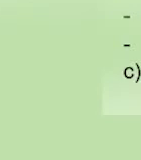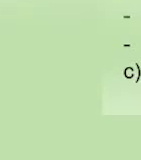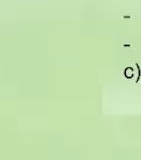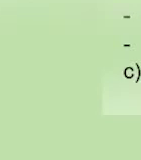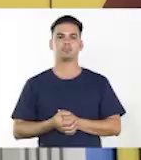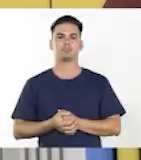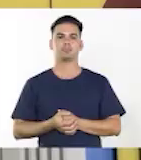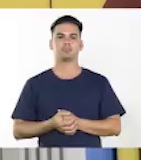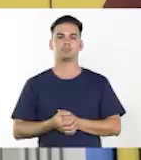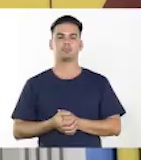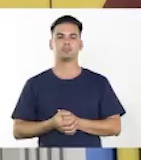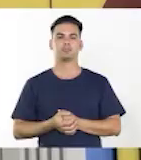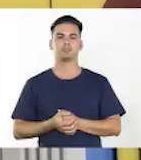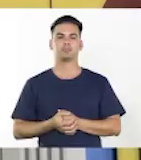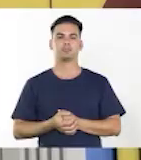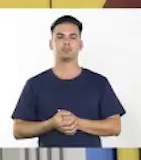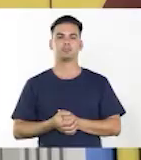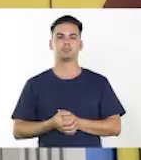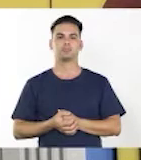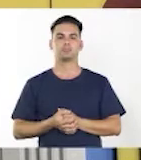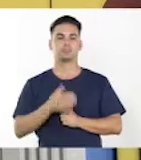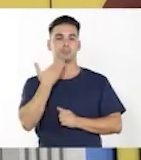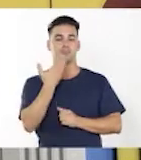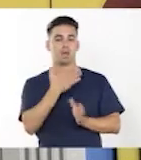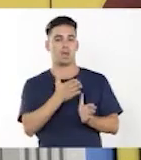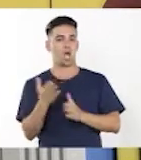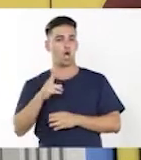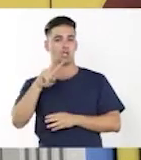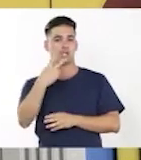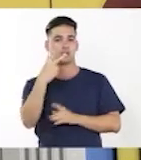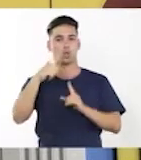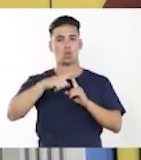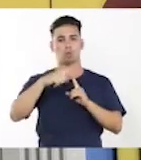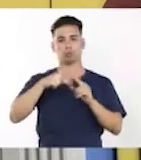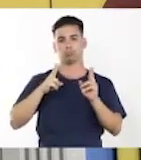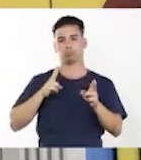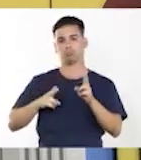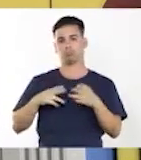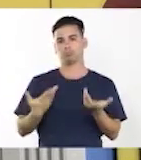Bien, pasamos al segundo ejercicio.